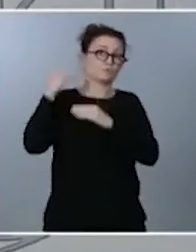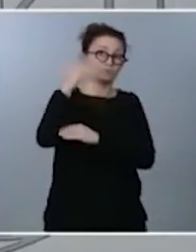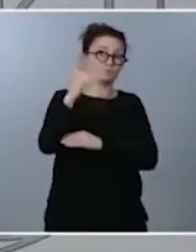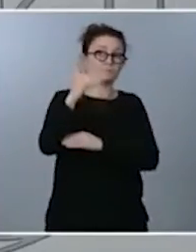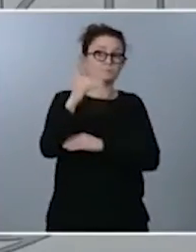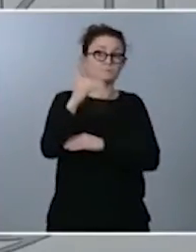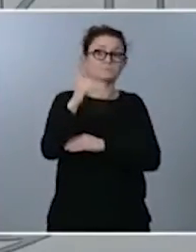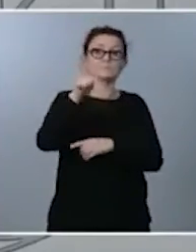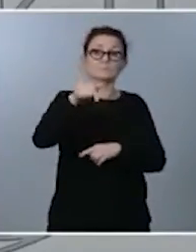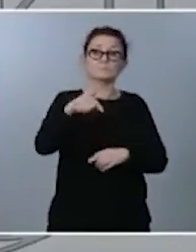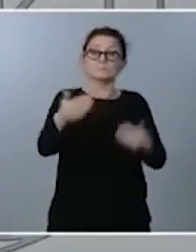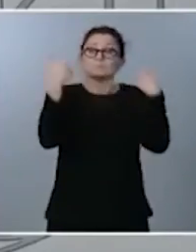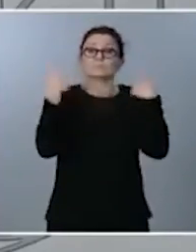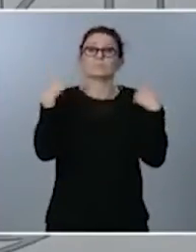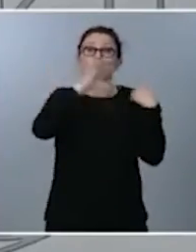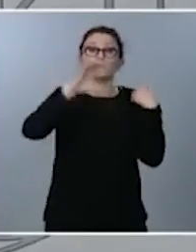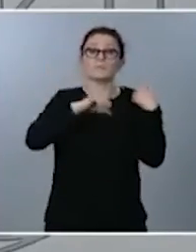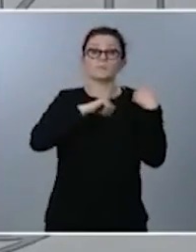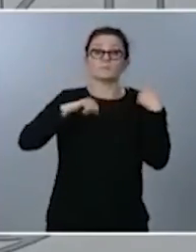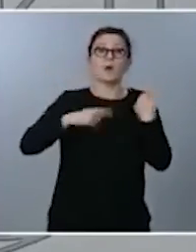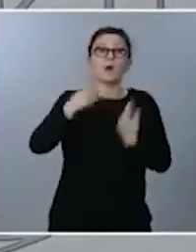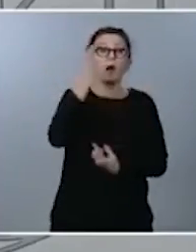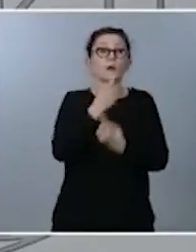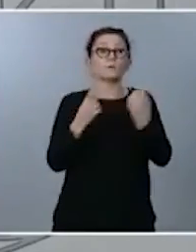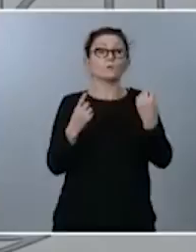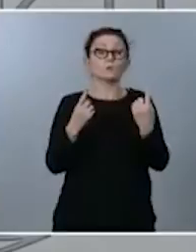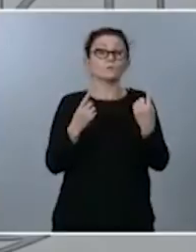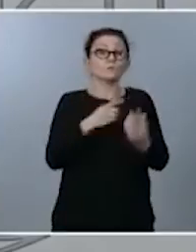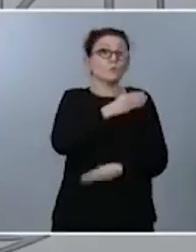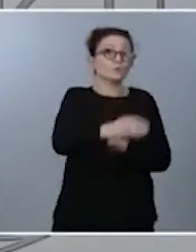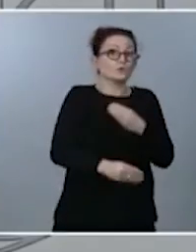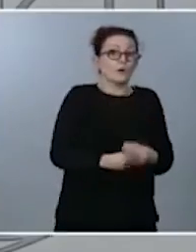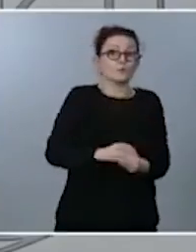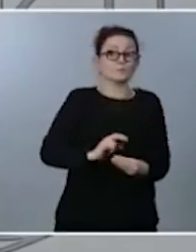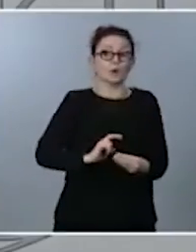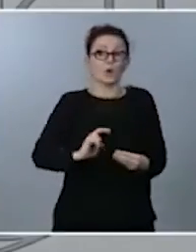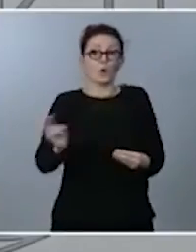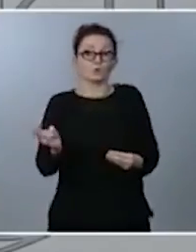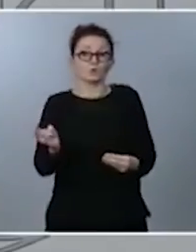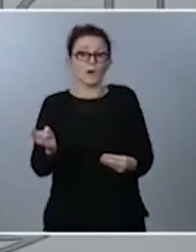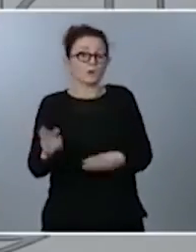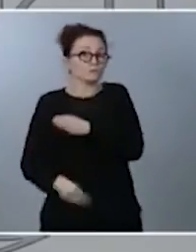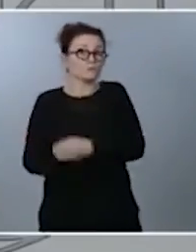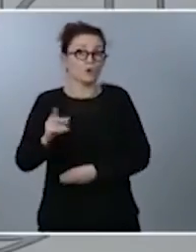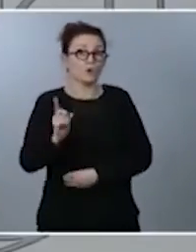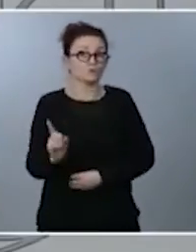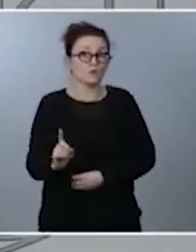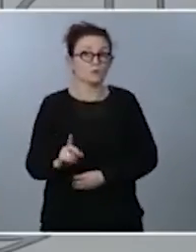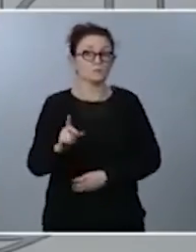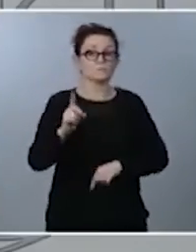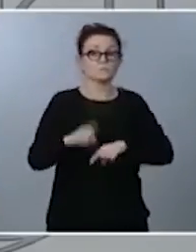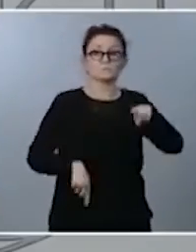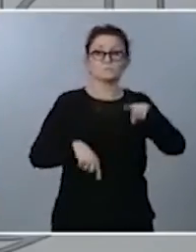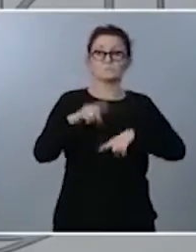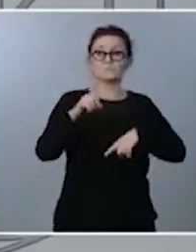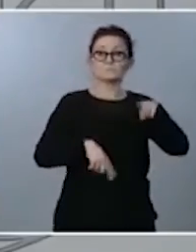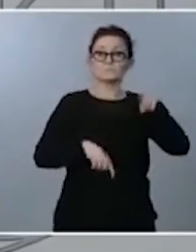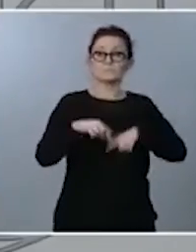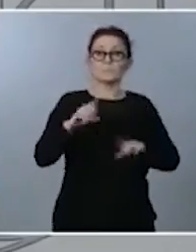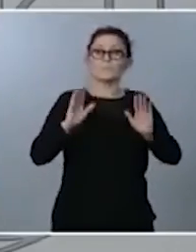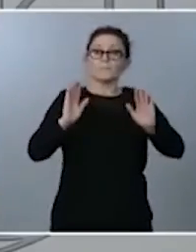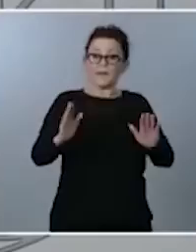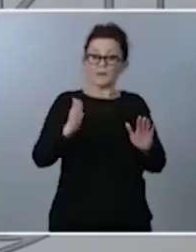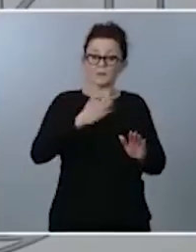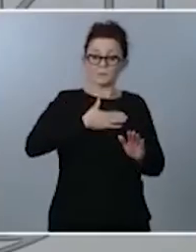autónomas, por tanto, algunas lo utilizarán, otras puede ser que no lo utilicen, y por eso en las conversaciones con todas las fuerzas